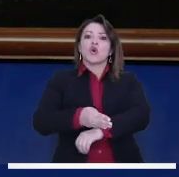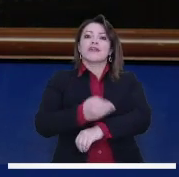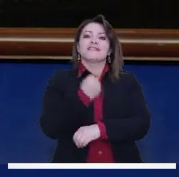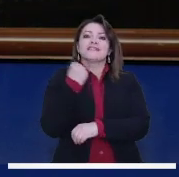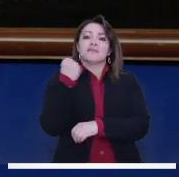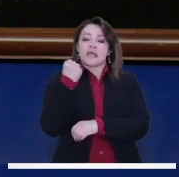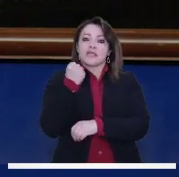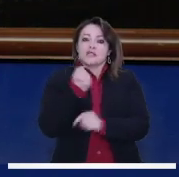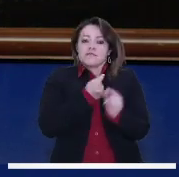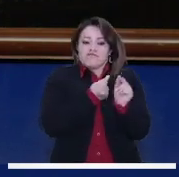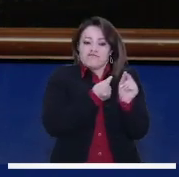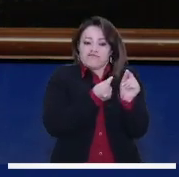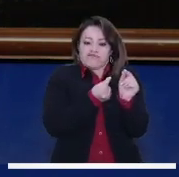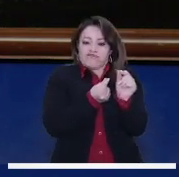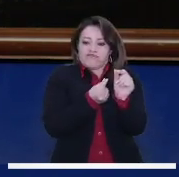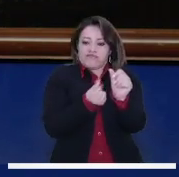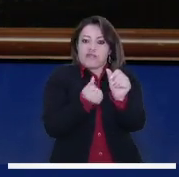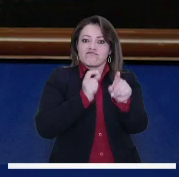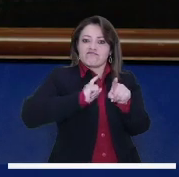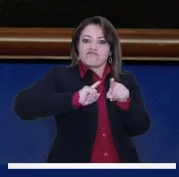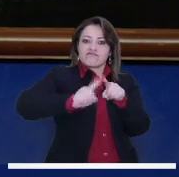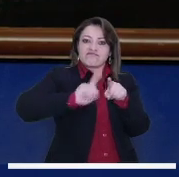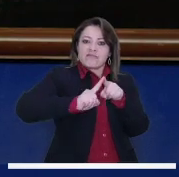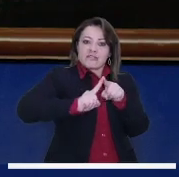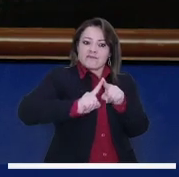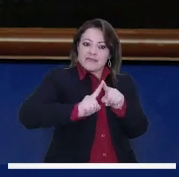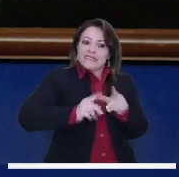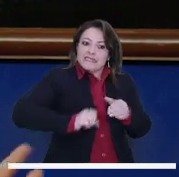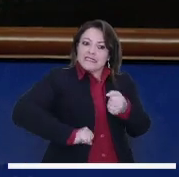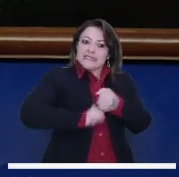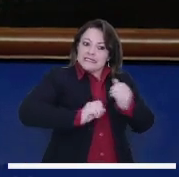que Transmilenio siga funcionando en las condiciones